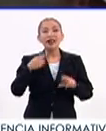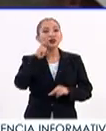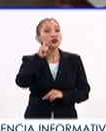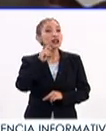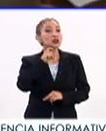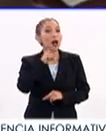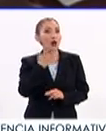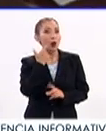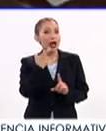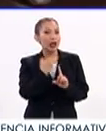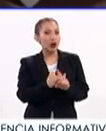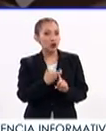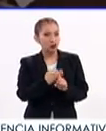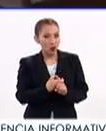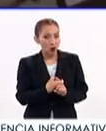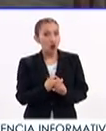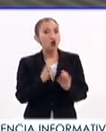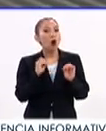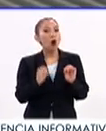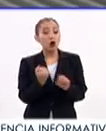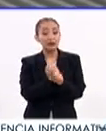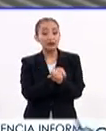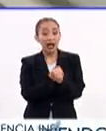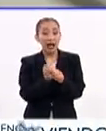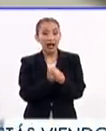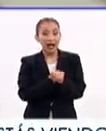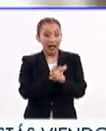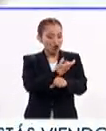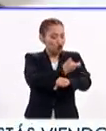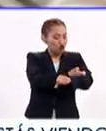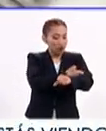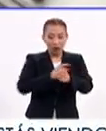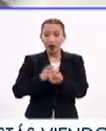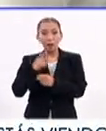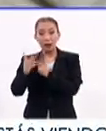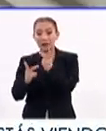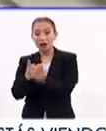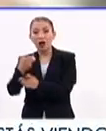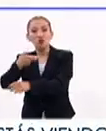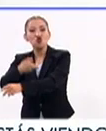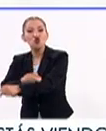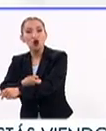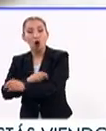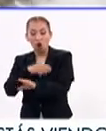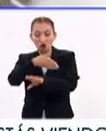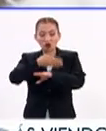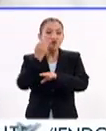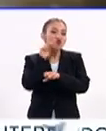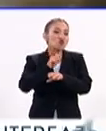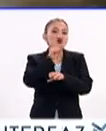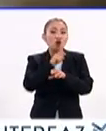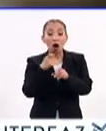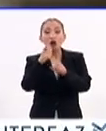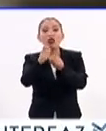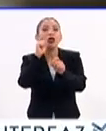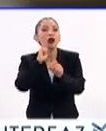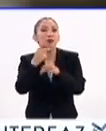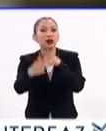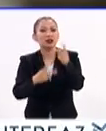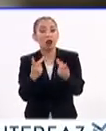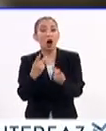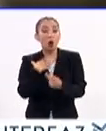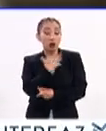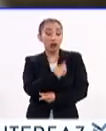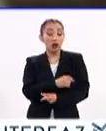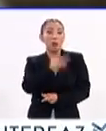sexuales sin protección, por vía sanguínea al compartir jeringas, agujas u objetos cortantes y por la transmisión de madre